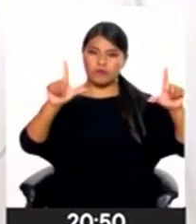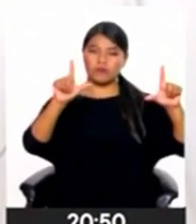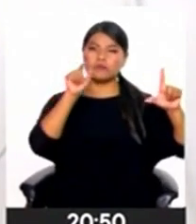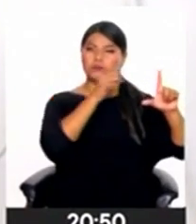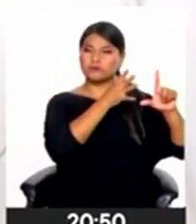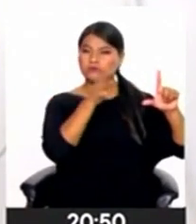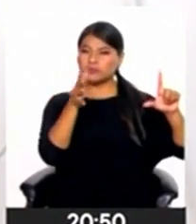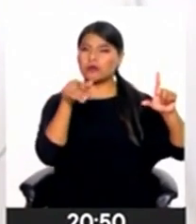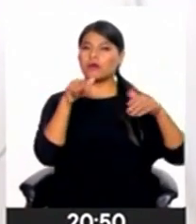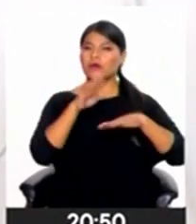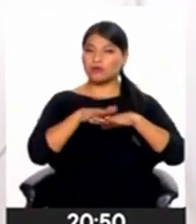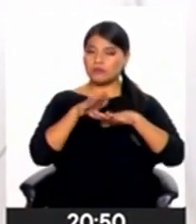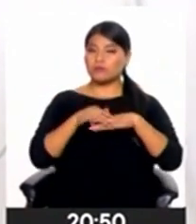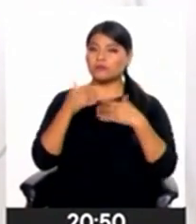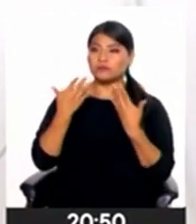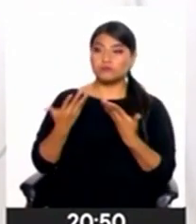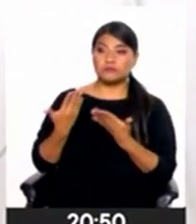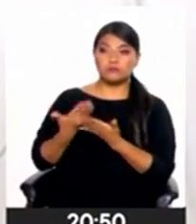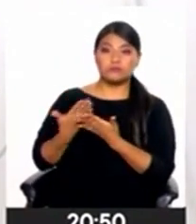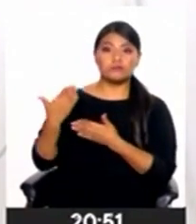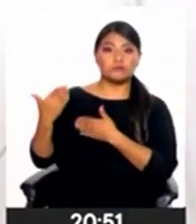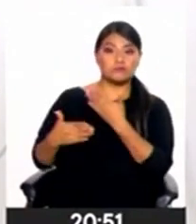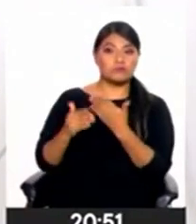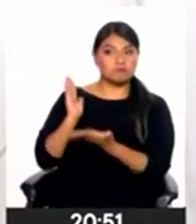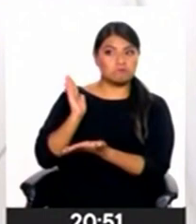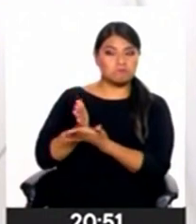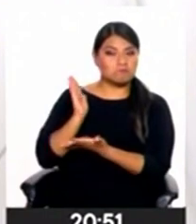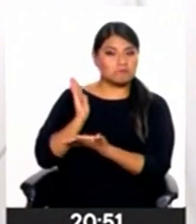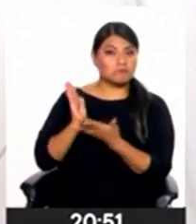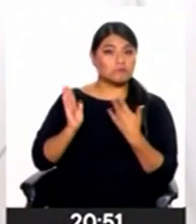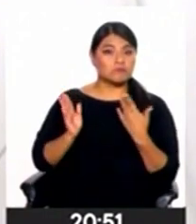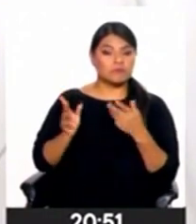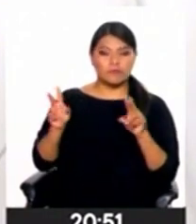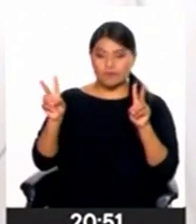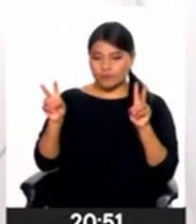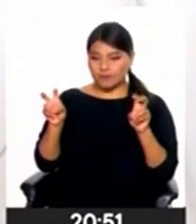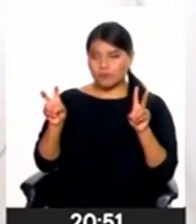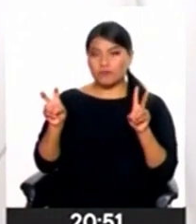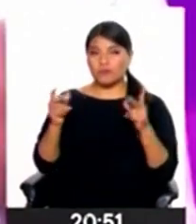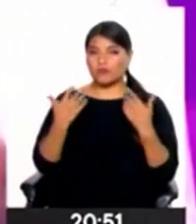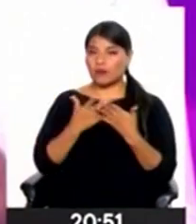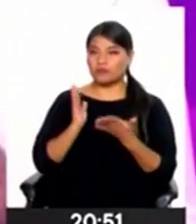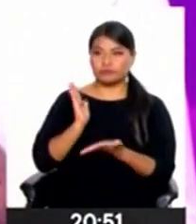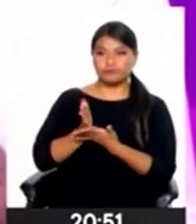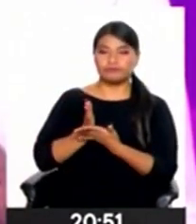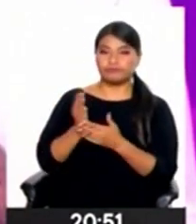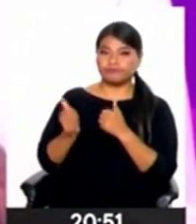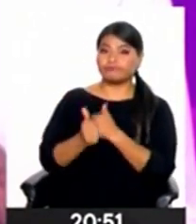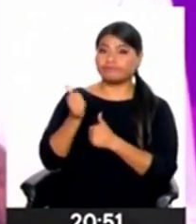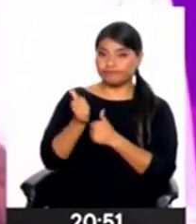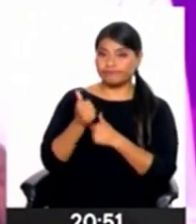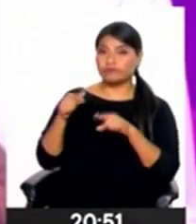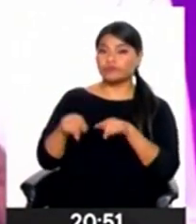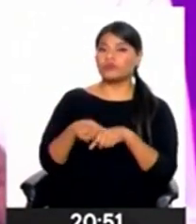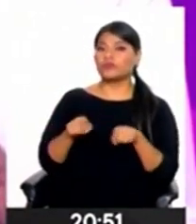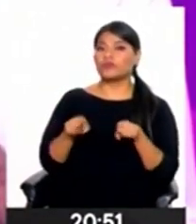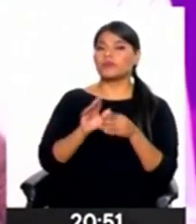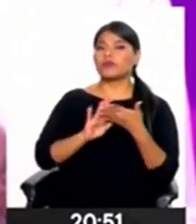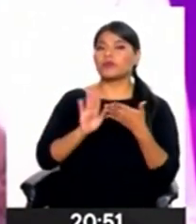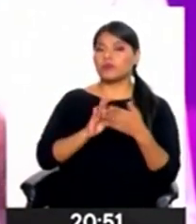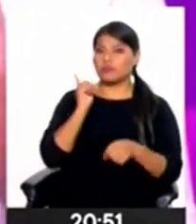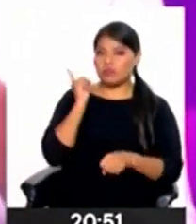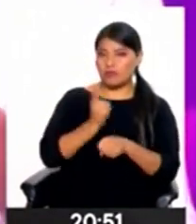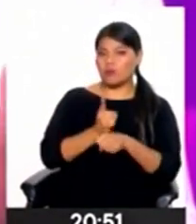pocas acciones que se tendría que castigar bajo la modalidad de un delito. Días después del hecho,